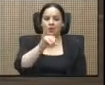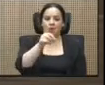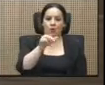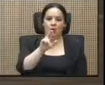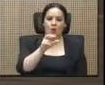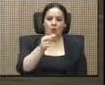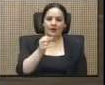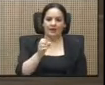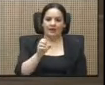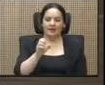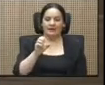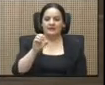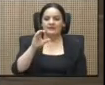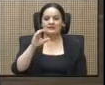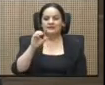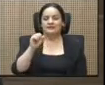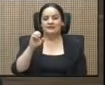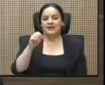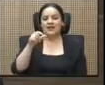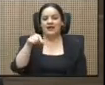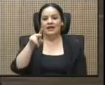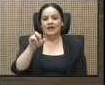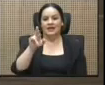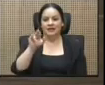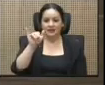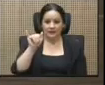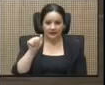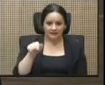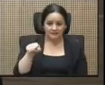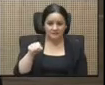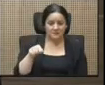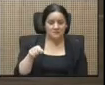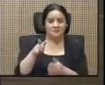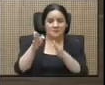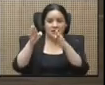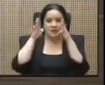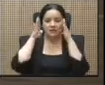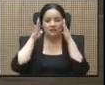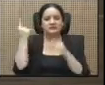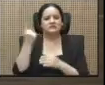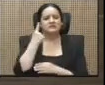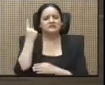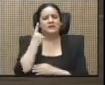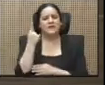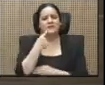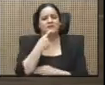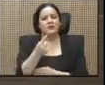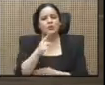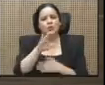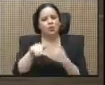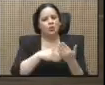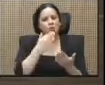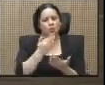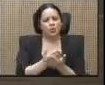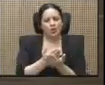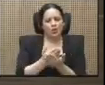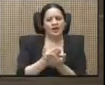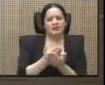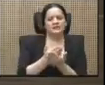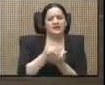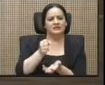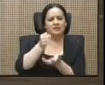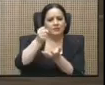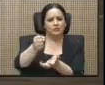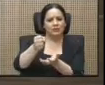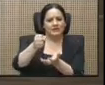consulté por qué es que todas las inversiones fuertes siempre están aquí, en el gran área